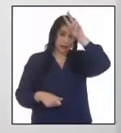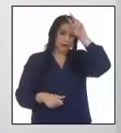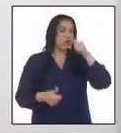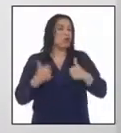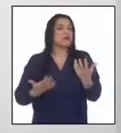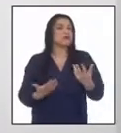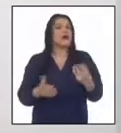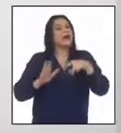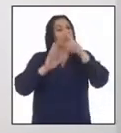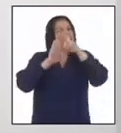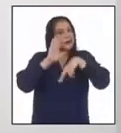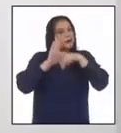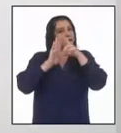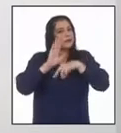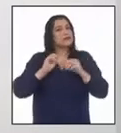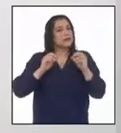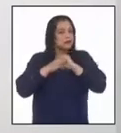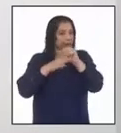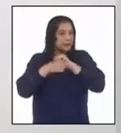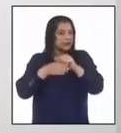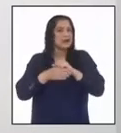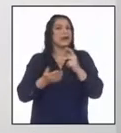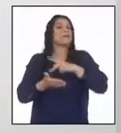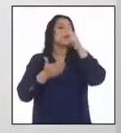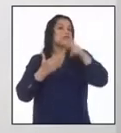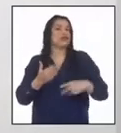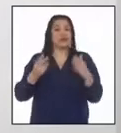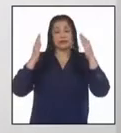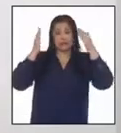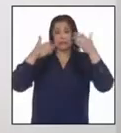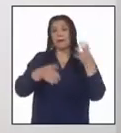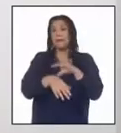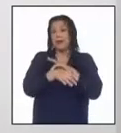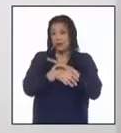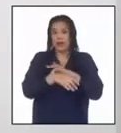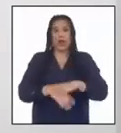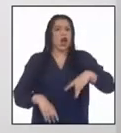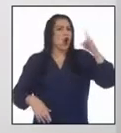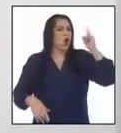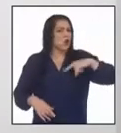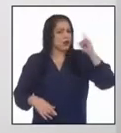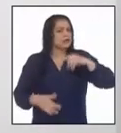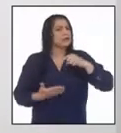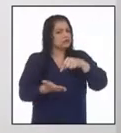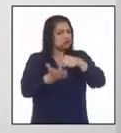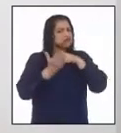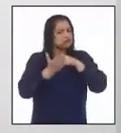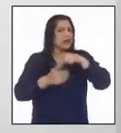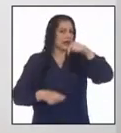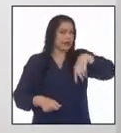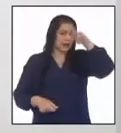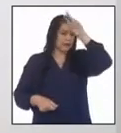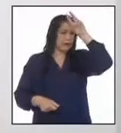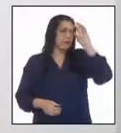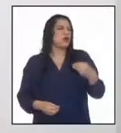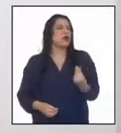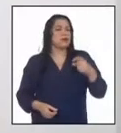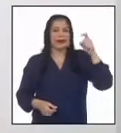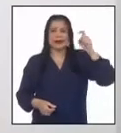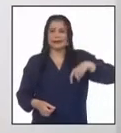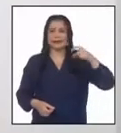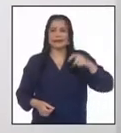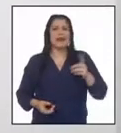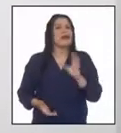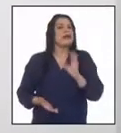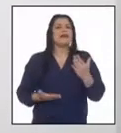sido la reglamentación del ejercicio de las profesiones médicas, urgentemente exigida en el país por la necesidad de